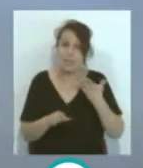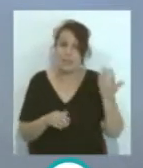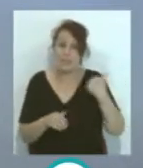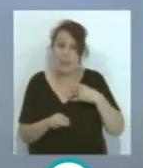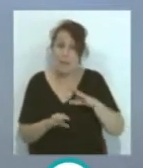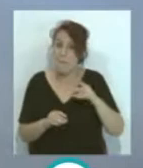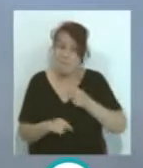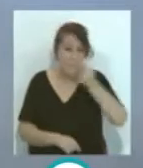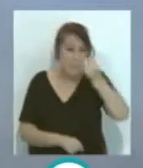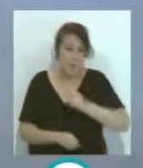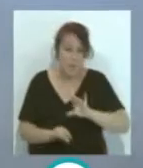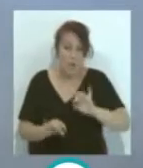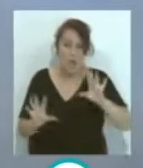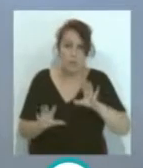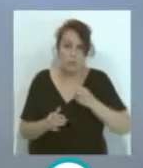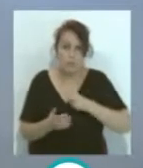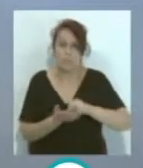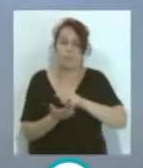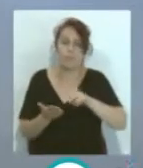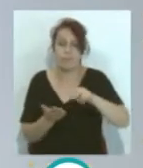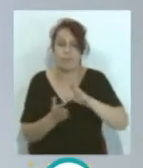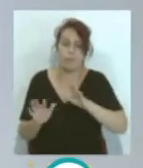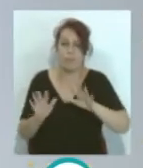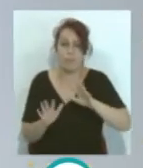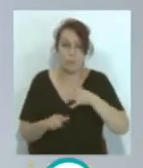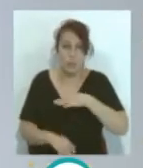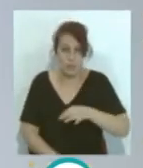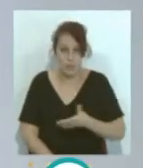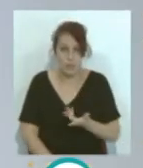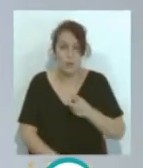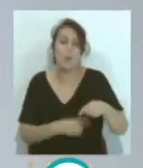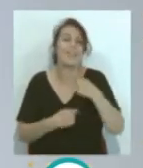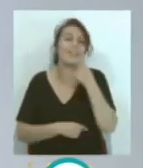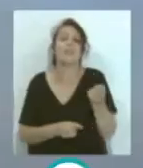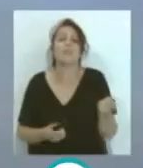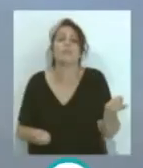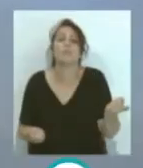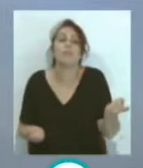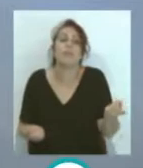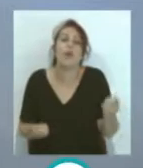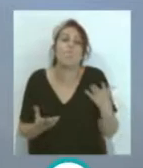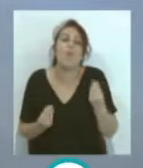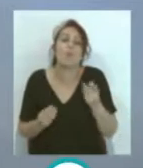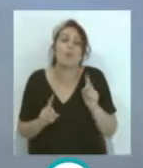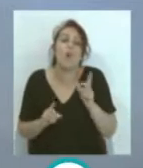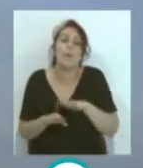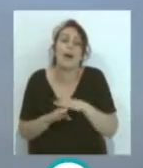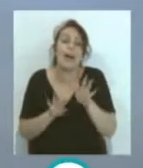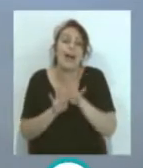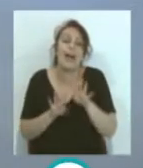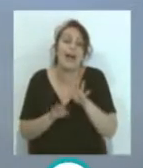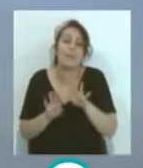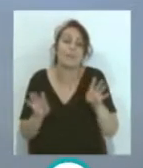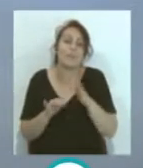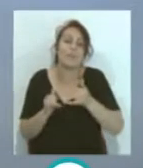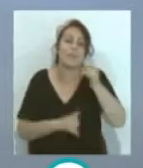el más mínimo toque... ...te desequilibra... ...después dicen... ...no es... ...tanto para pitar el penal... ...a ver qué es